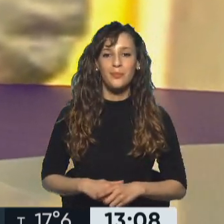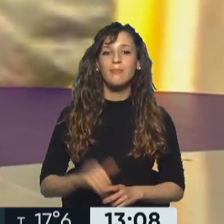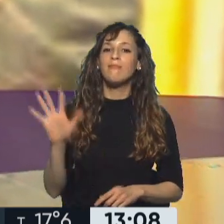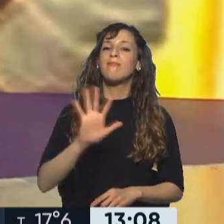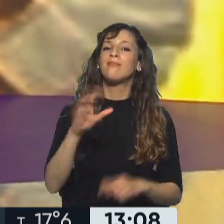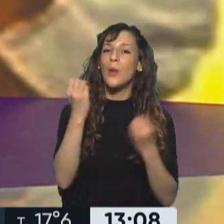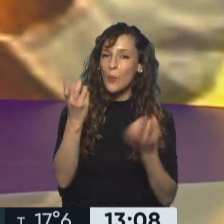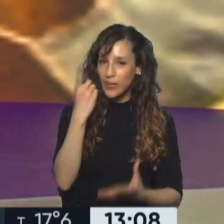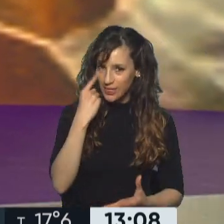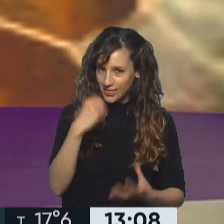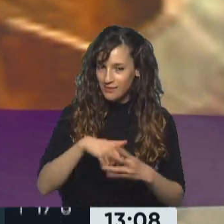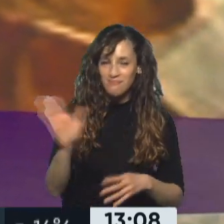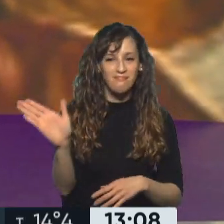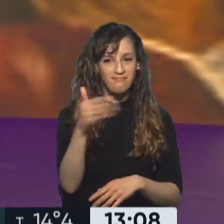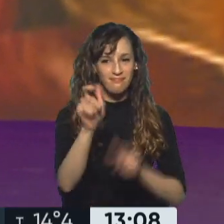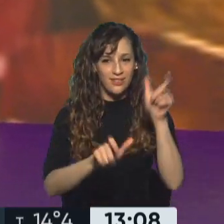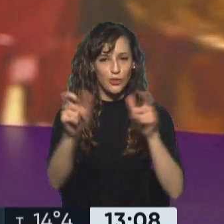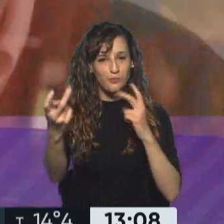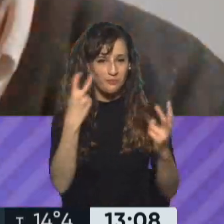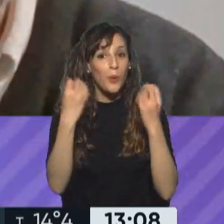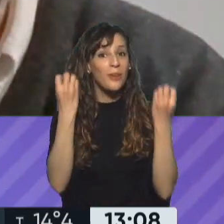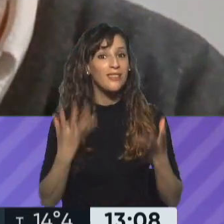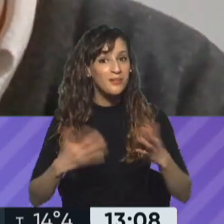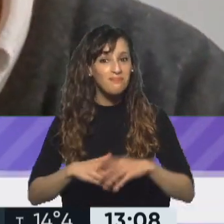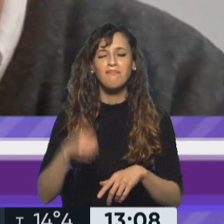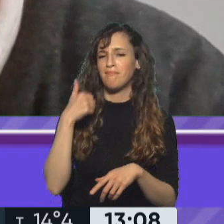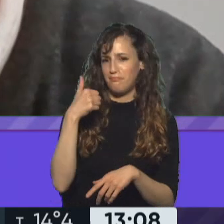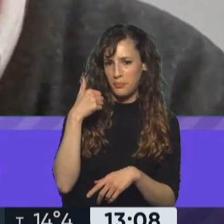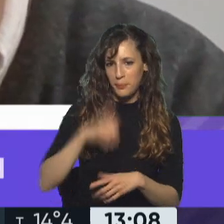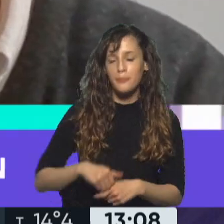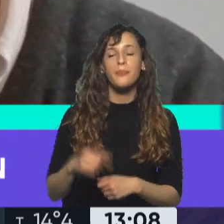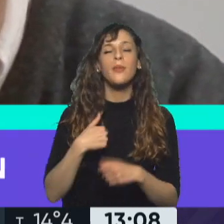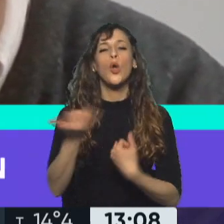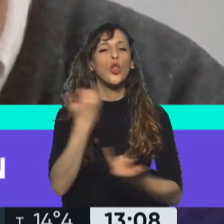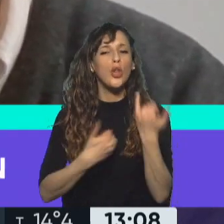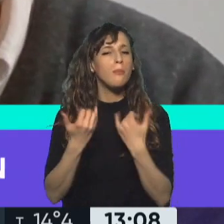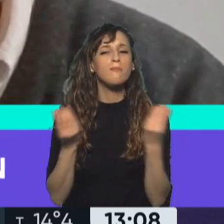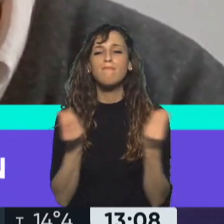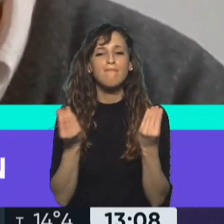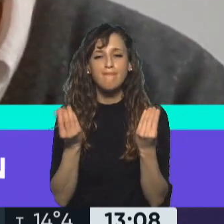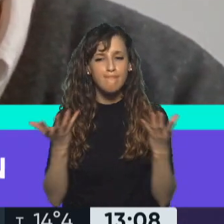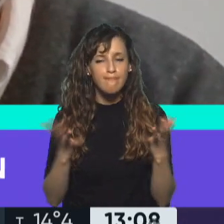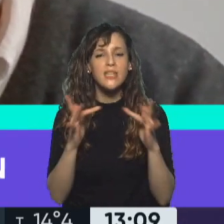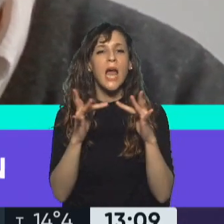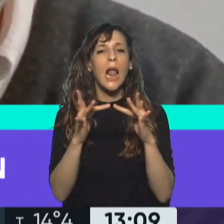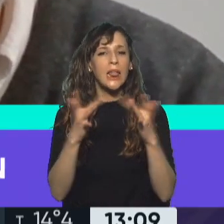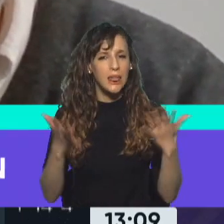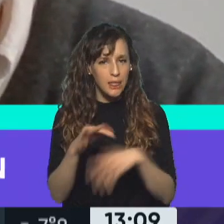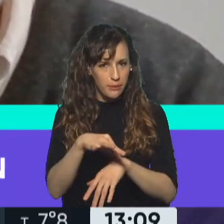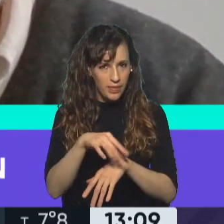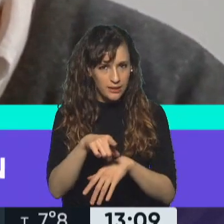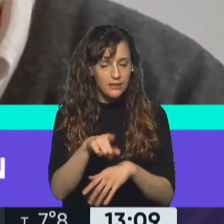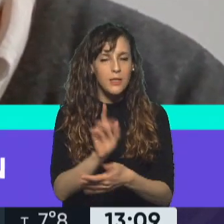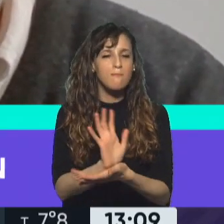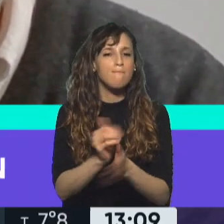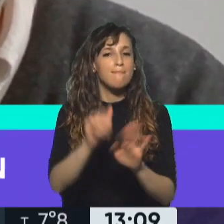¿Qué tal? Buen mediodía para ustedes y toda la audiencia. ¿Cómo estás? Bien, muy bien. Vamos a hablar de telemedicina y de lo útil que es sobre todo para los